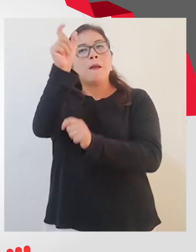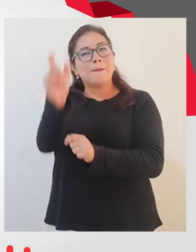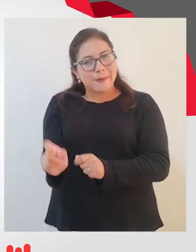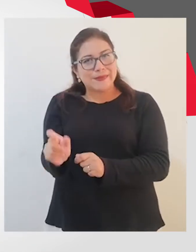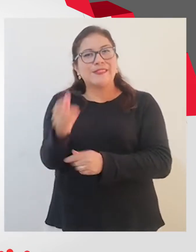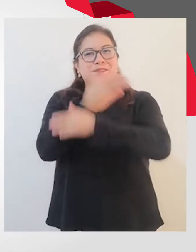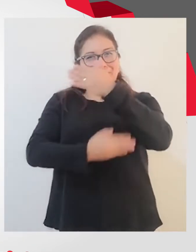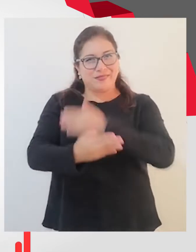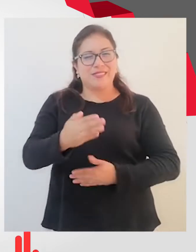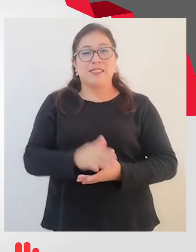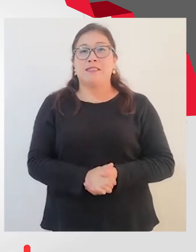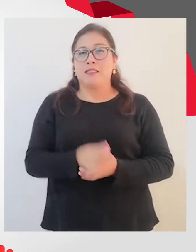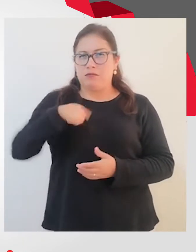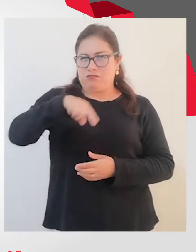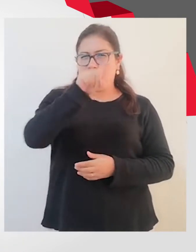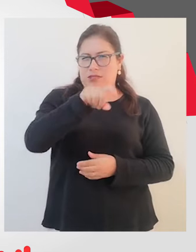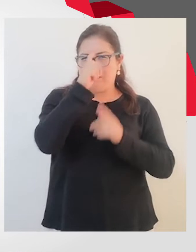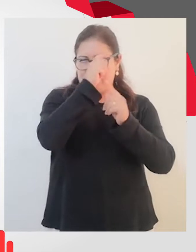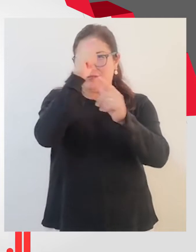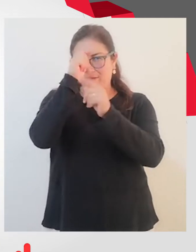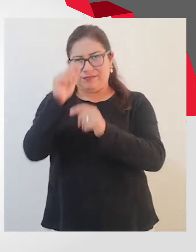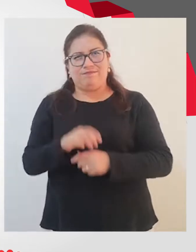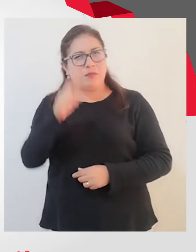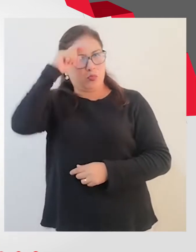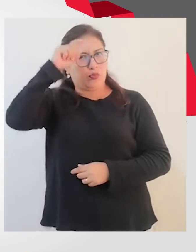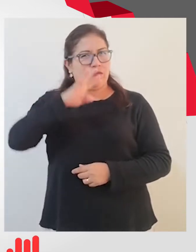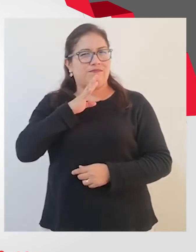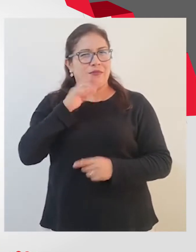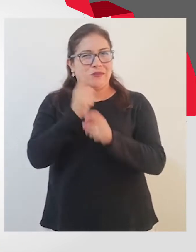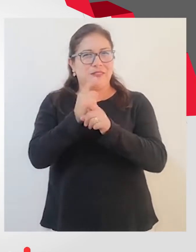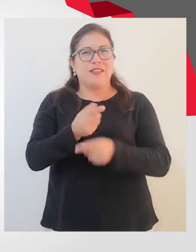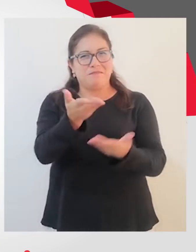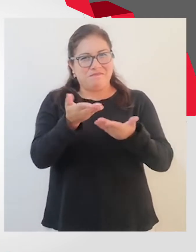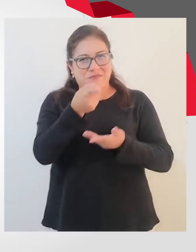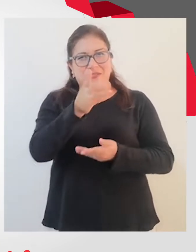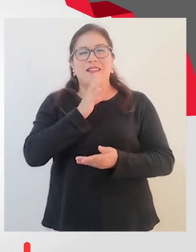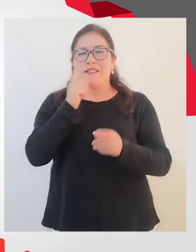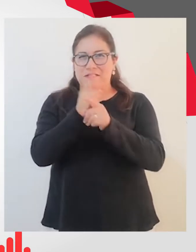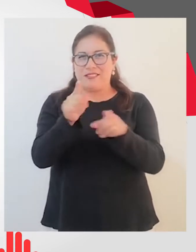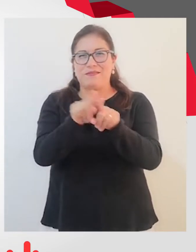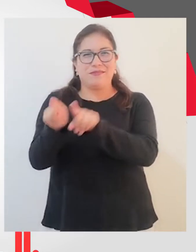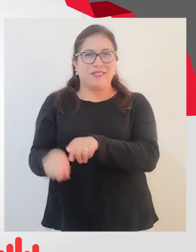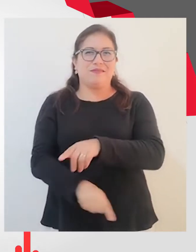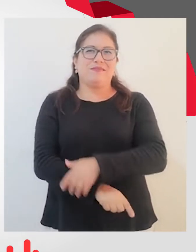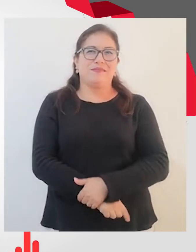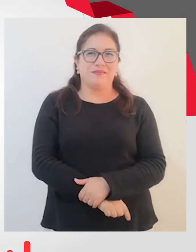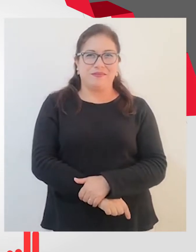persona con discapacidad. Seamos respetuosos y prudentes. Ahora te invito a que lo digas solo.